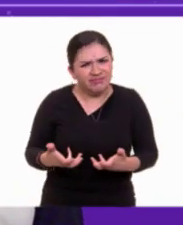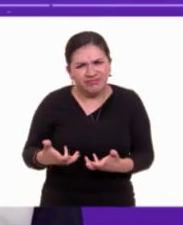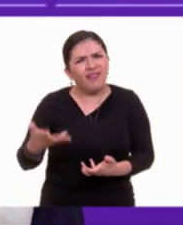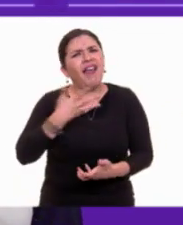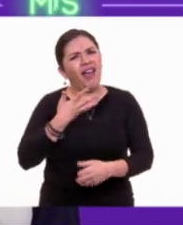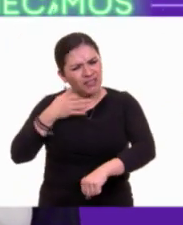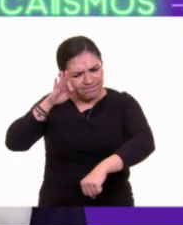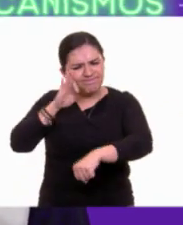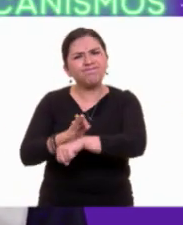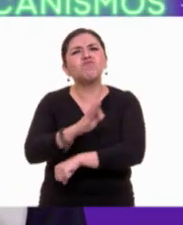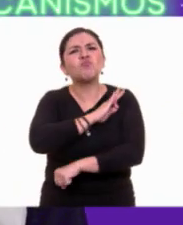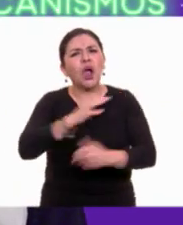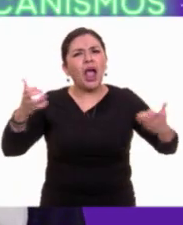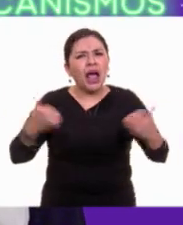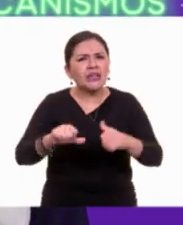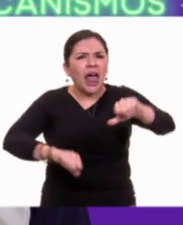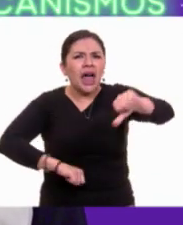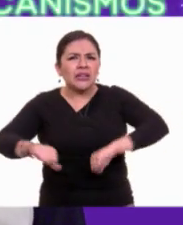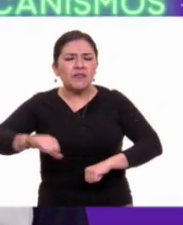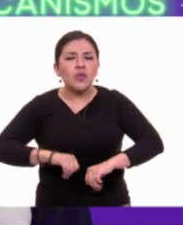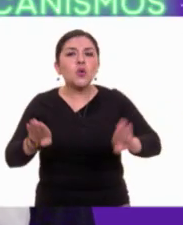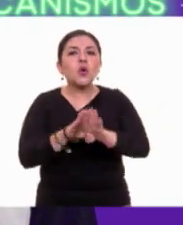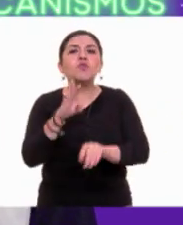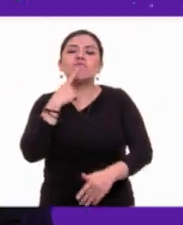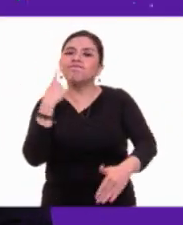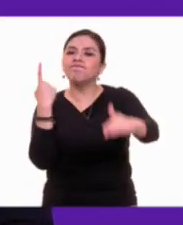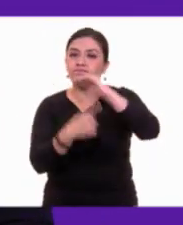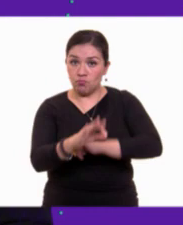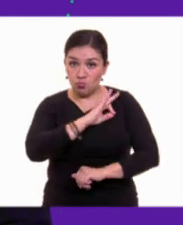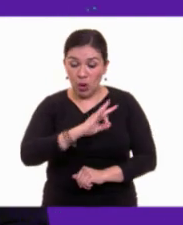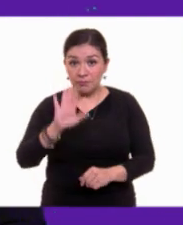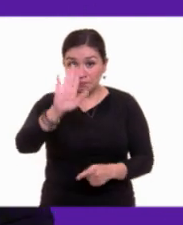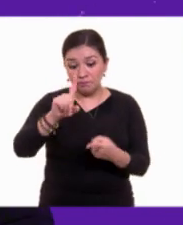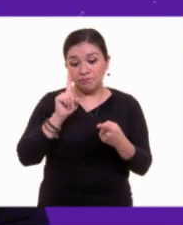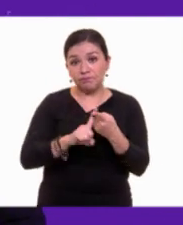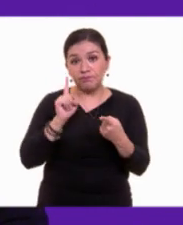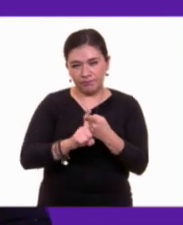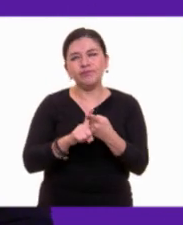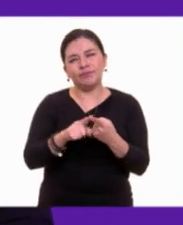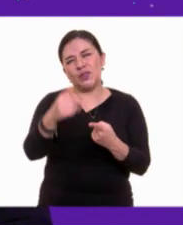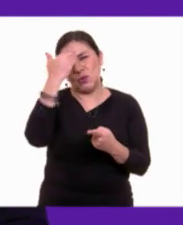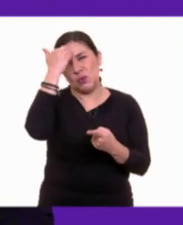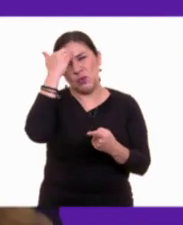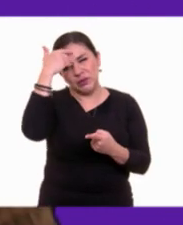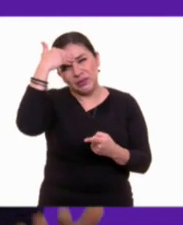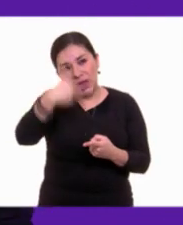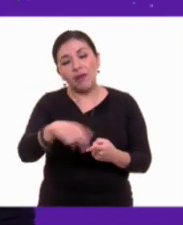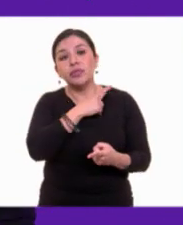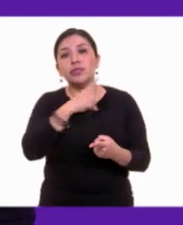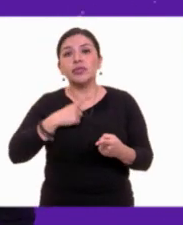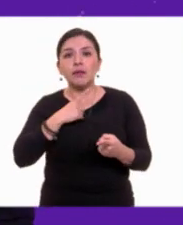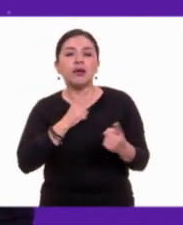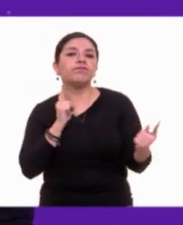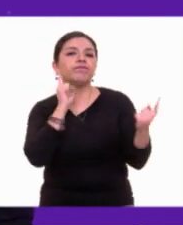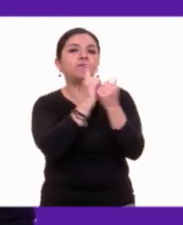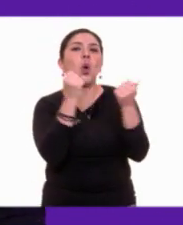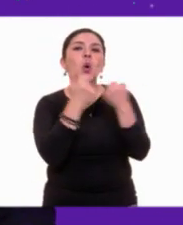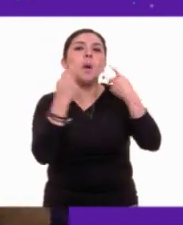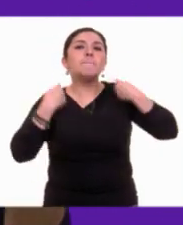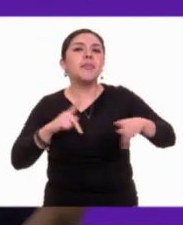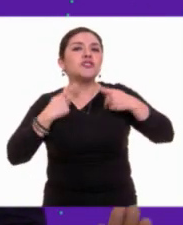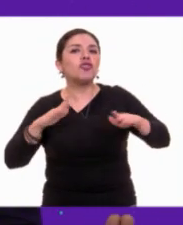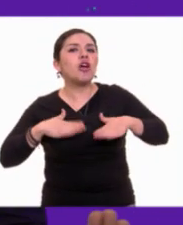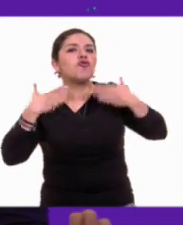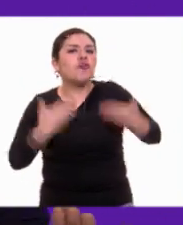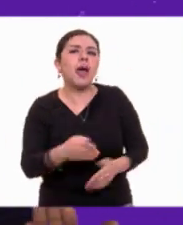existen diversas acciones y mecanismos para denunciar. Primeramente, como ya lo sabes, debes de acercarte a un adulto de confianza,